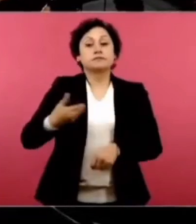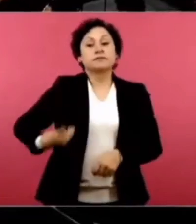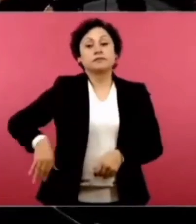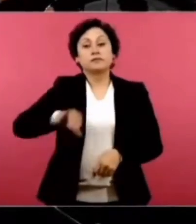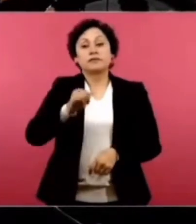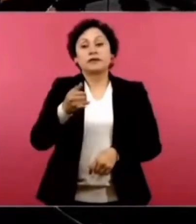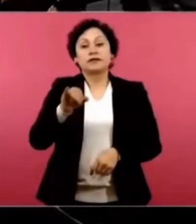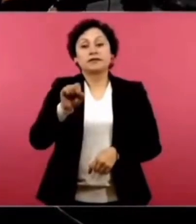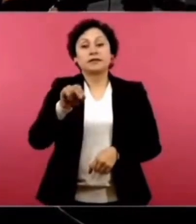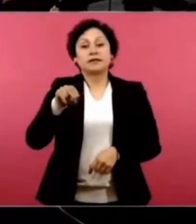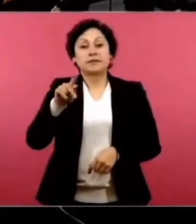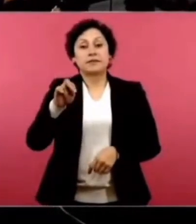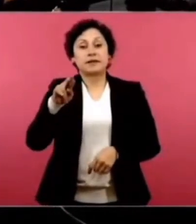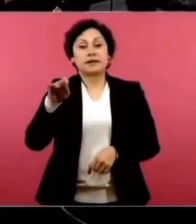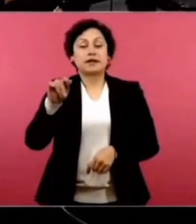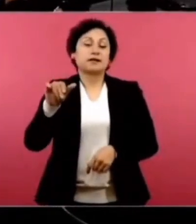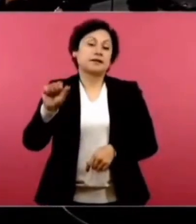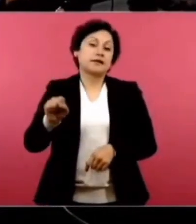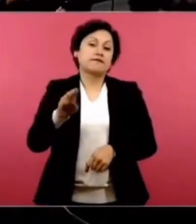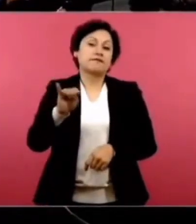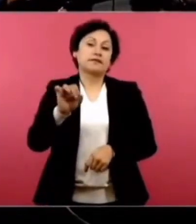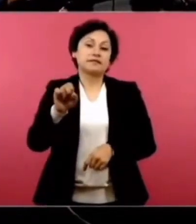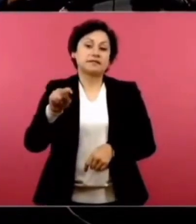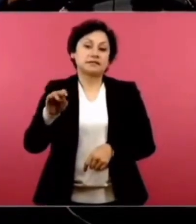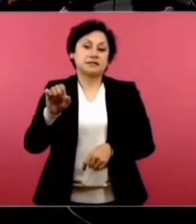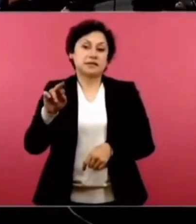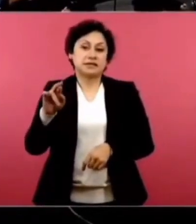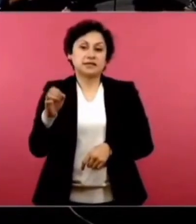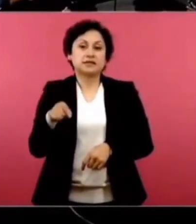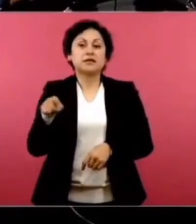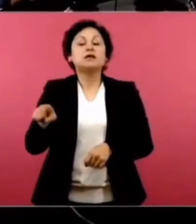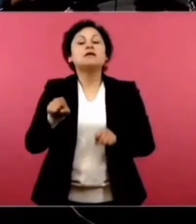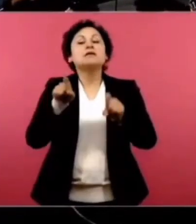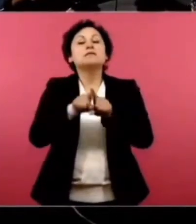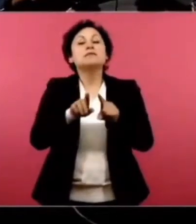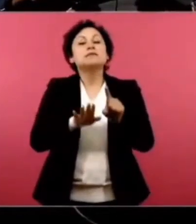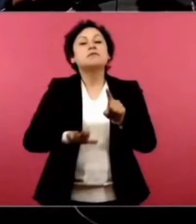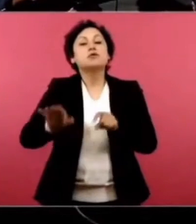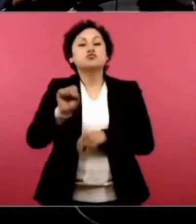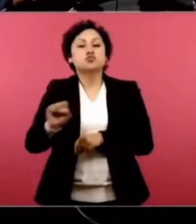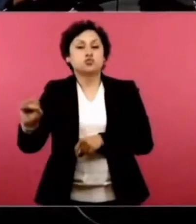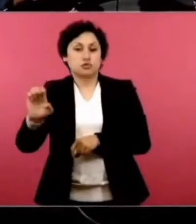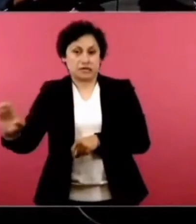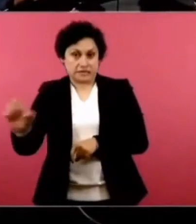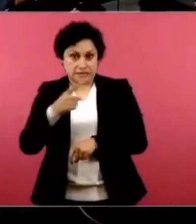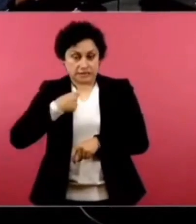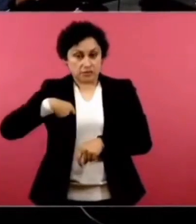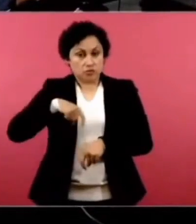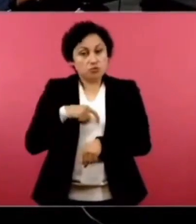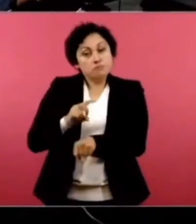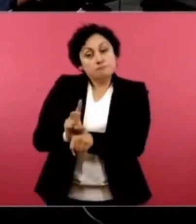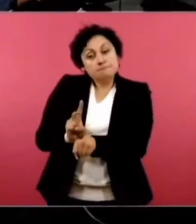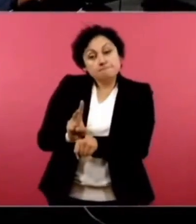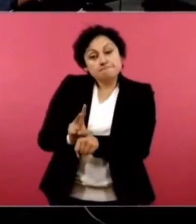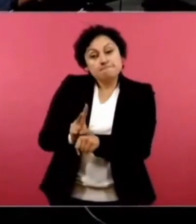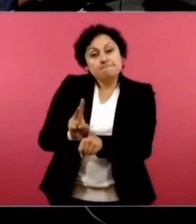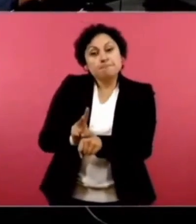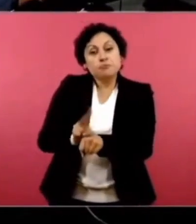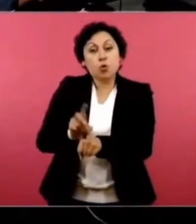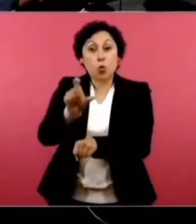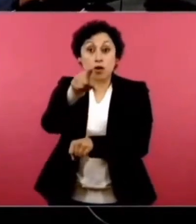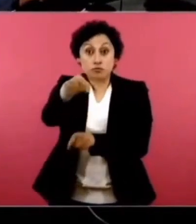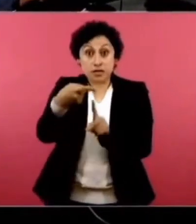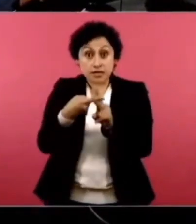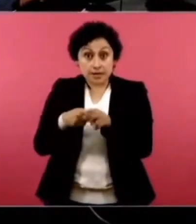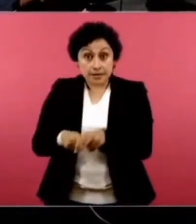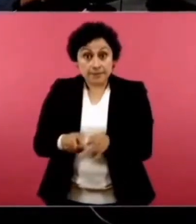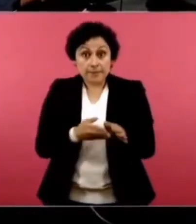Senia Peralta de Business Energy, igual vengo de la región del sureste y hemos seguido de cerca desde un inicio de su gobierno